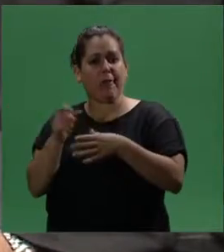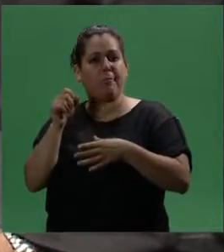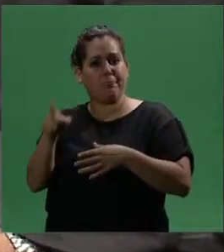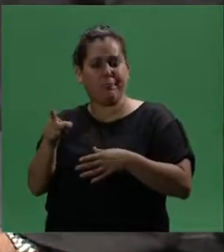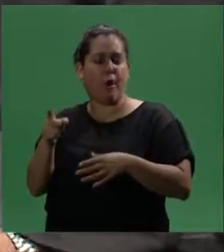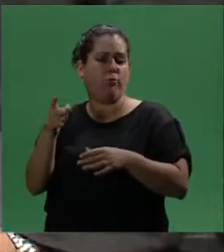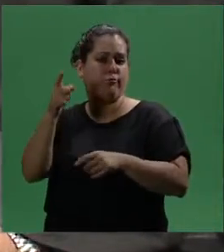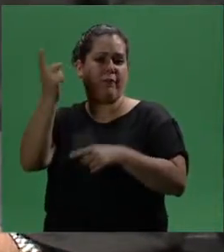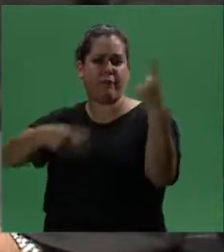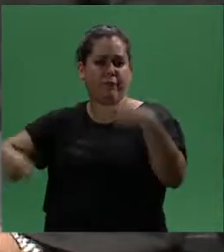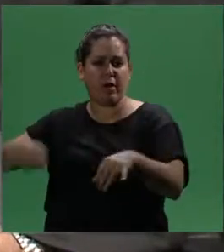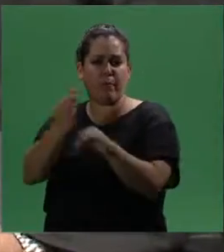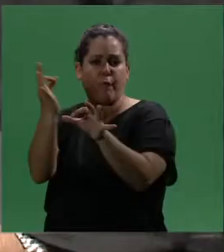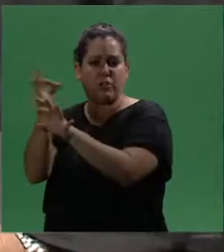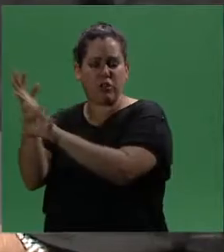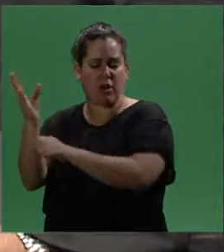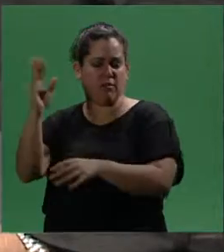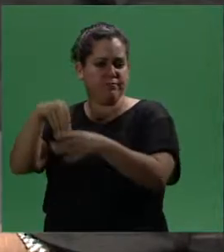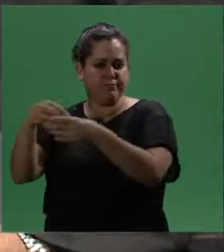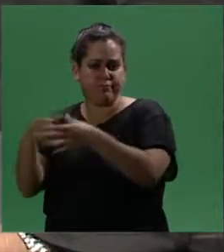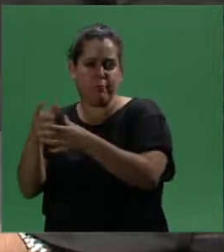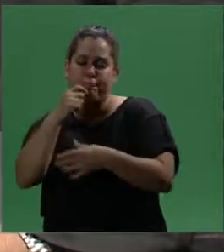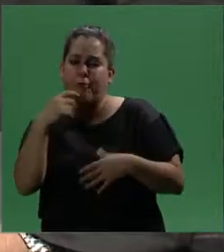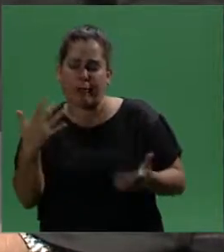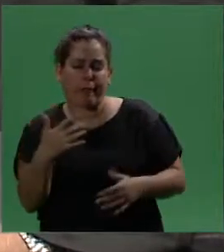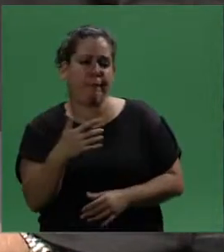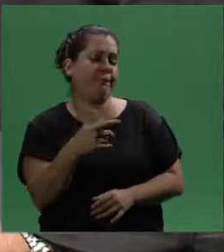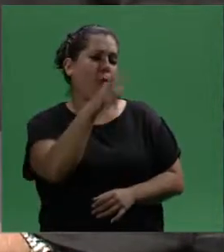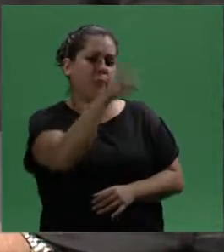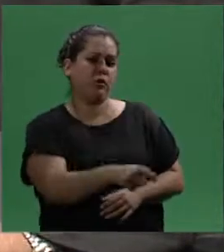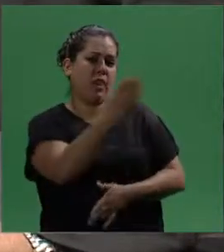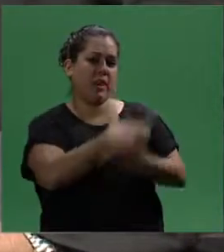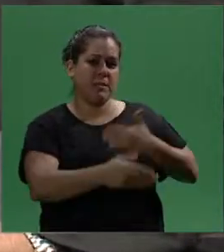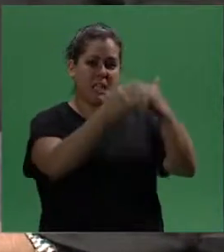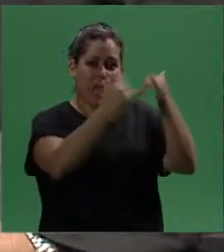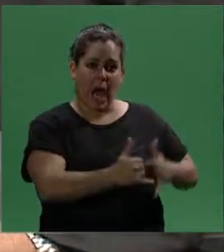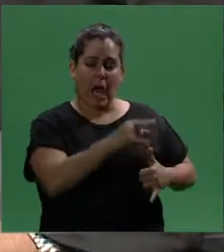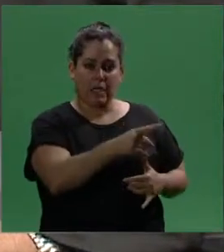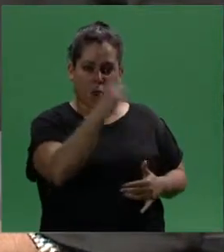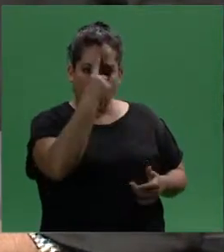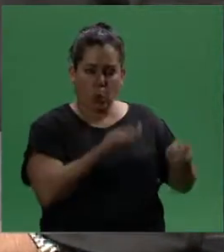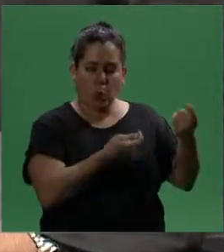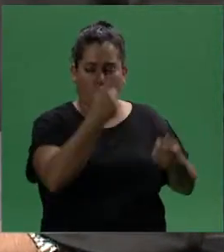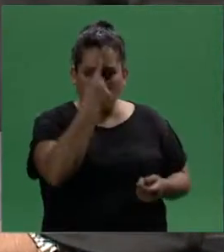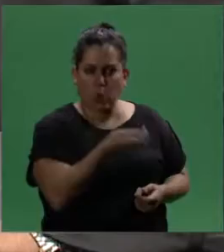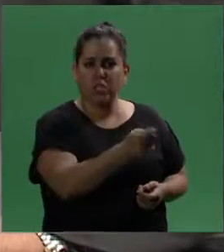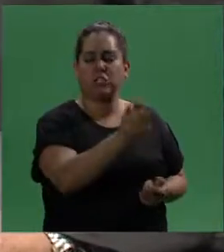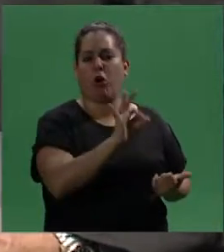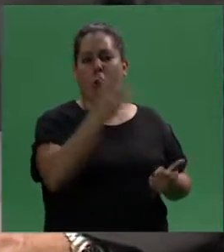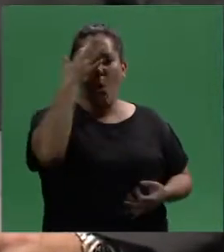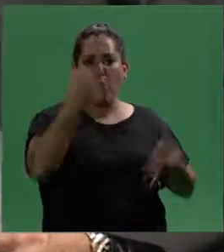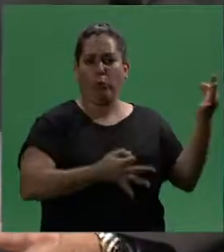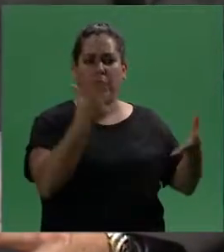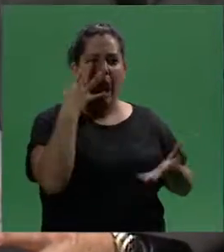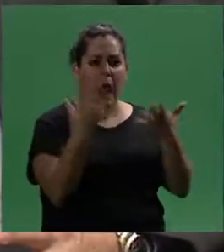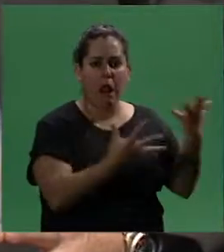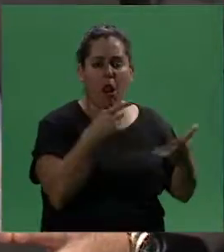un equipo interdisciplinario, en aquellos casos en que están involucradas personas con discapacidad en su